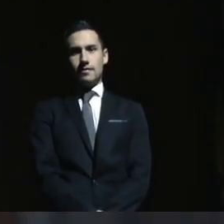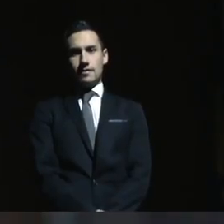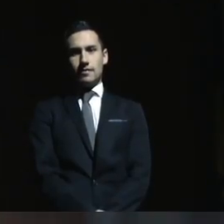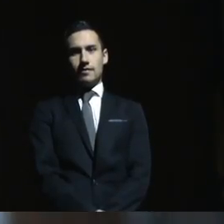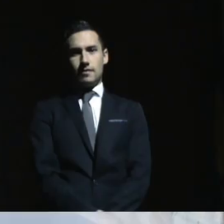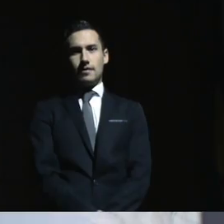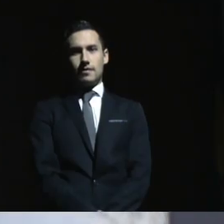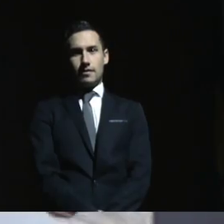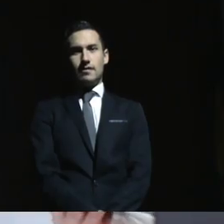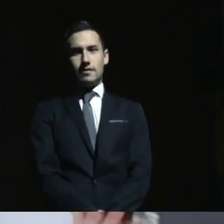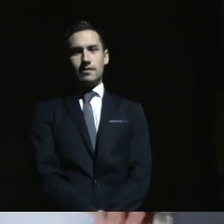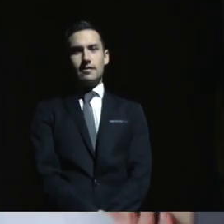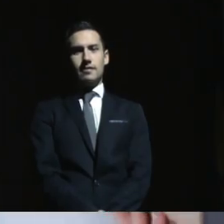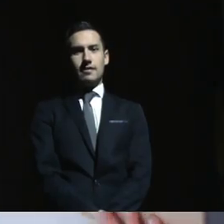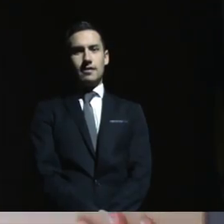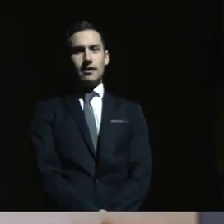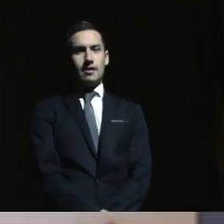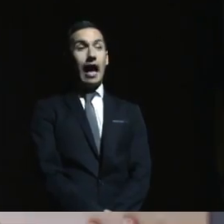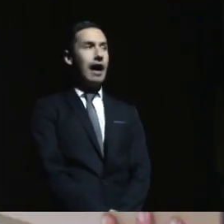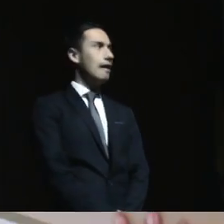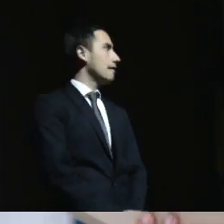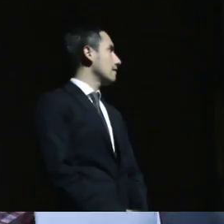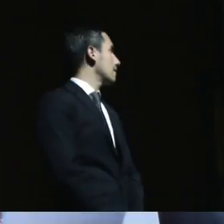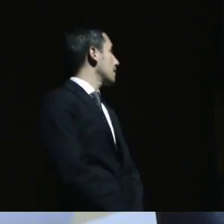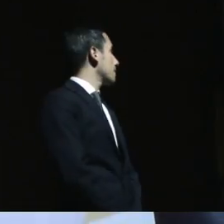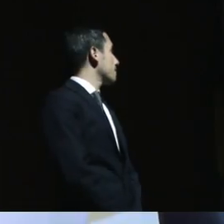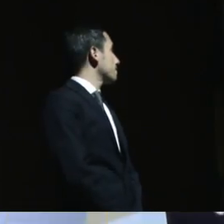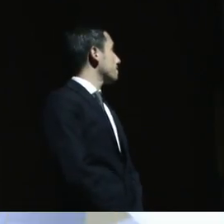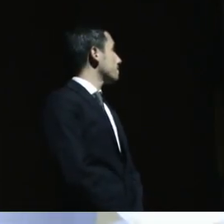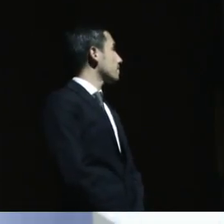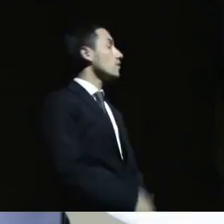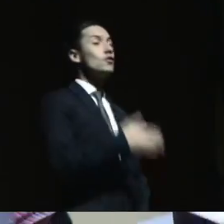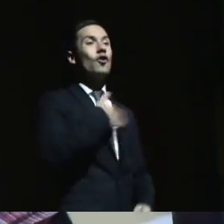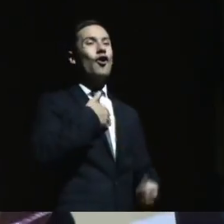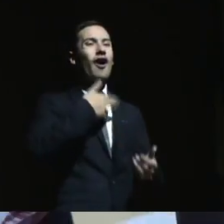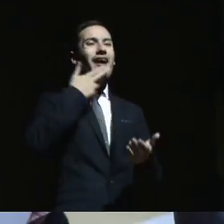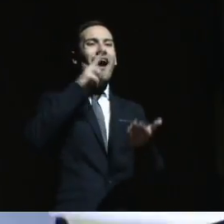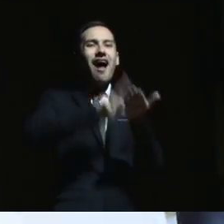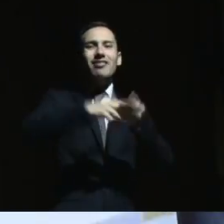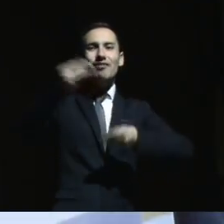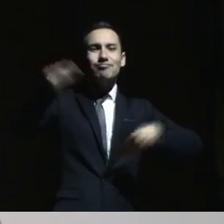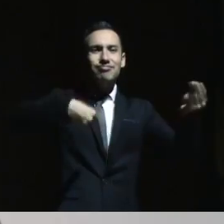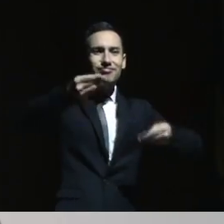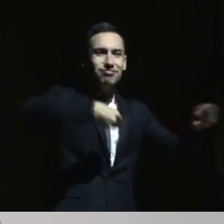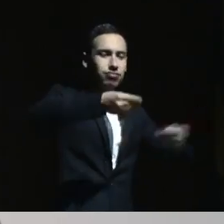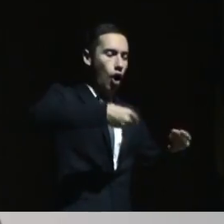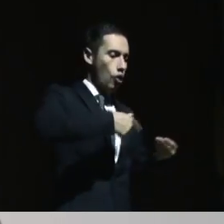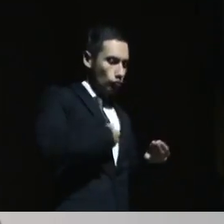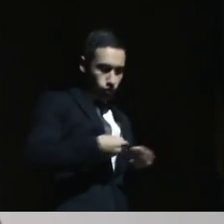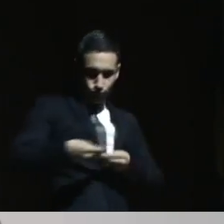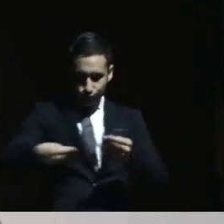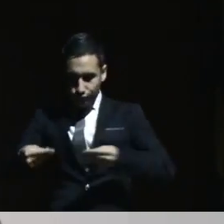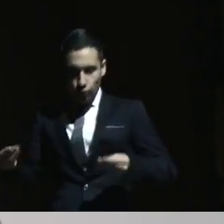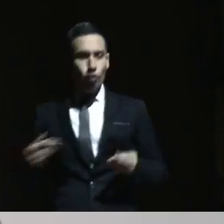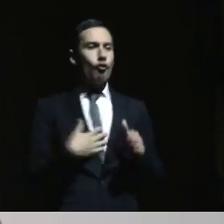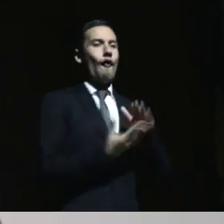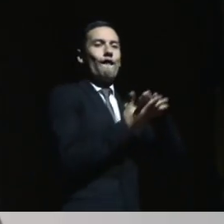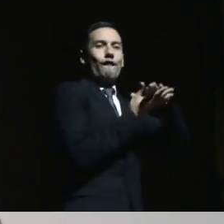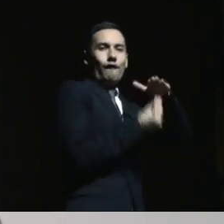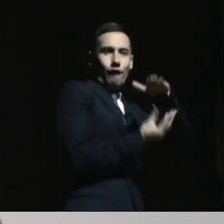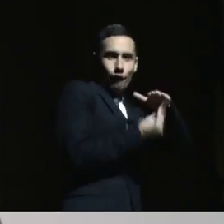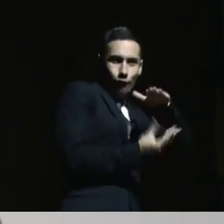Mi trabajo yo, preparo con la exposición y después saco copias,